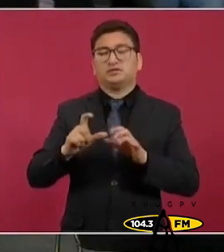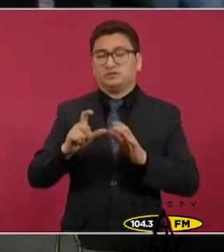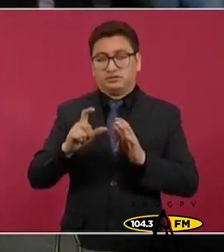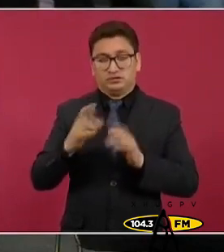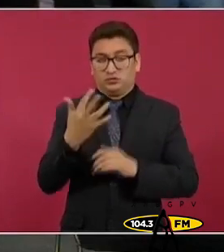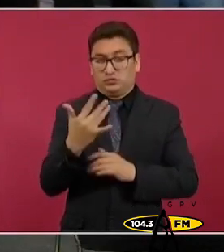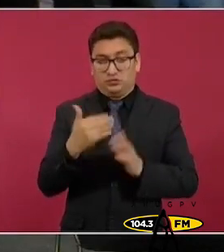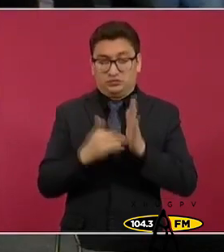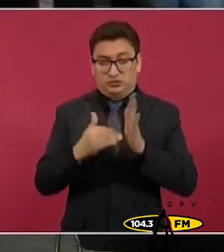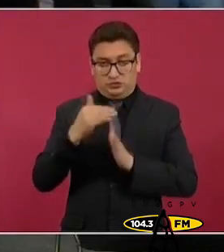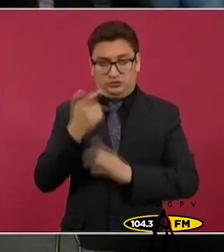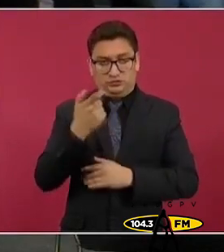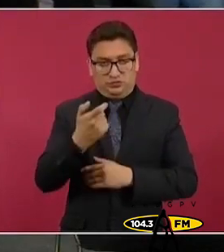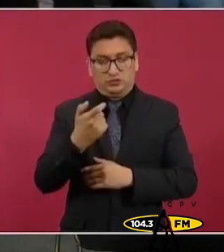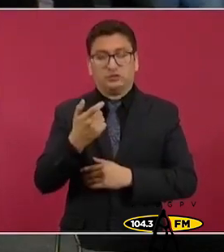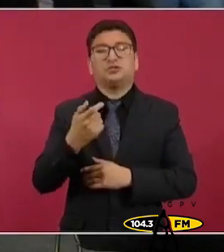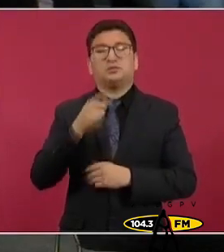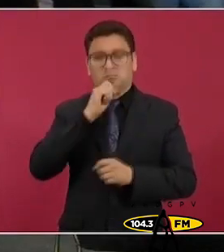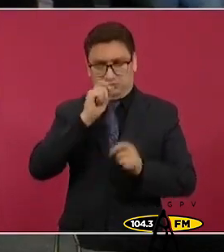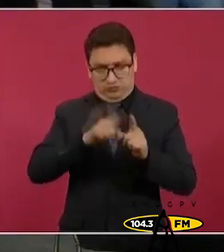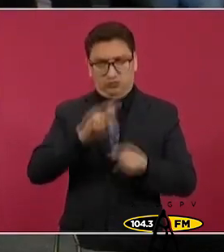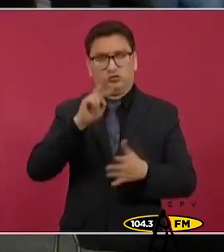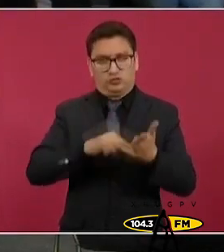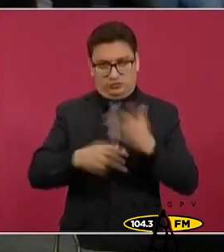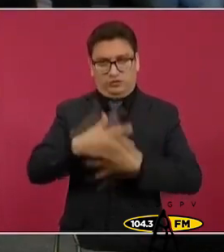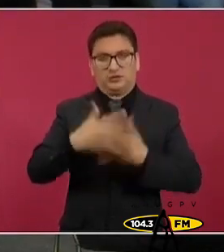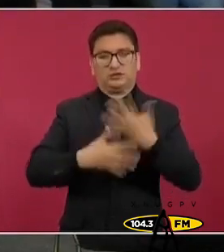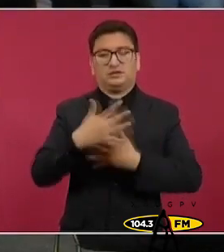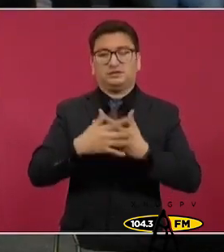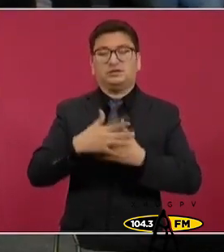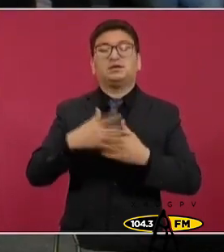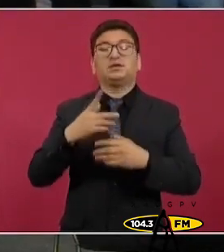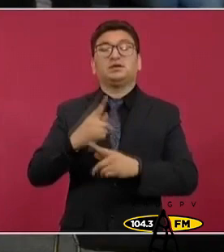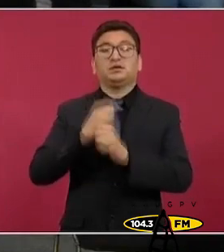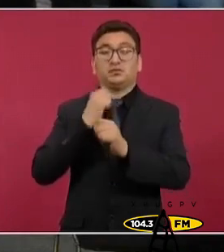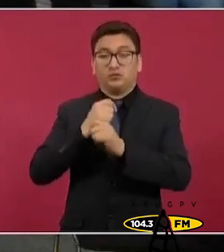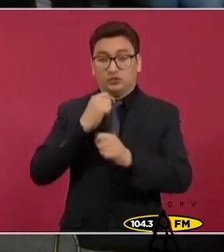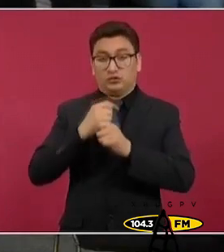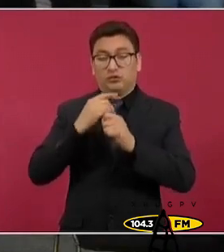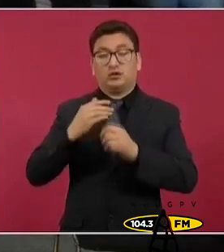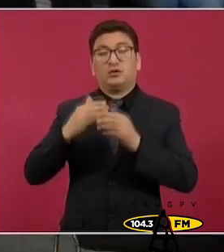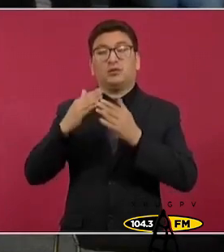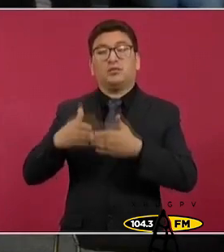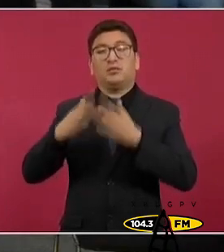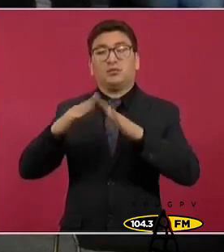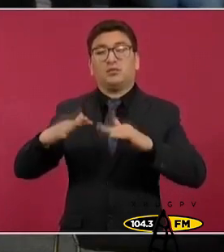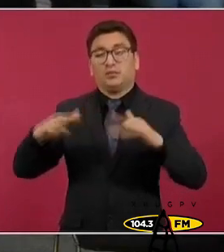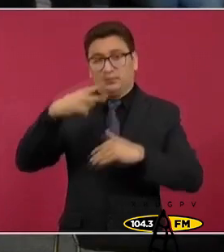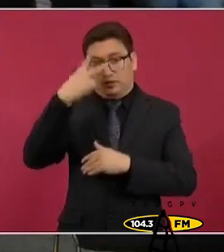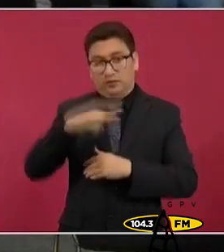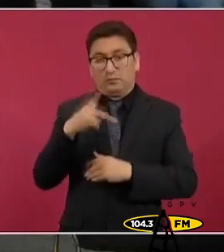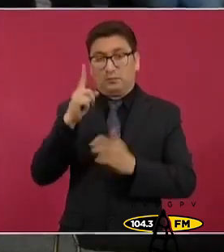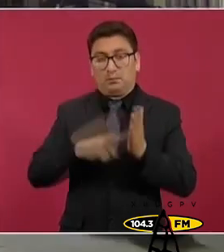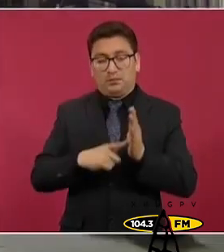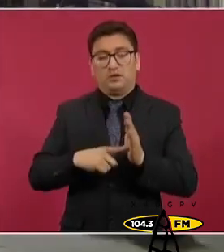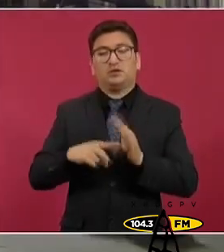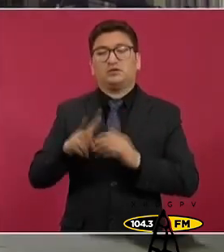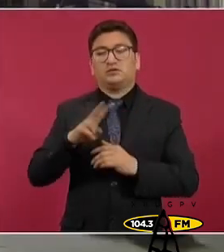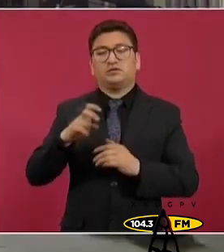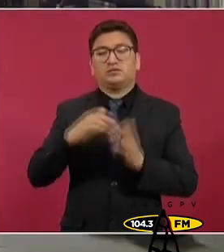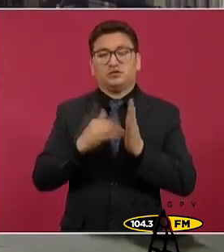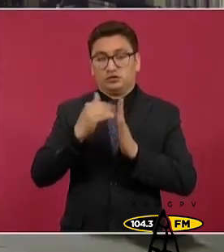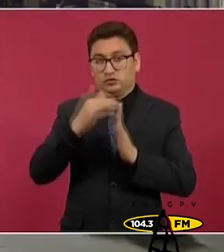Pensiones de Jalisco. Esto fue debido a las fallidas inversiones en las empresas Avengoa, 750